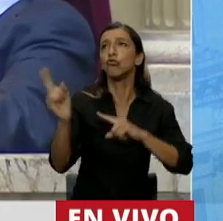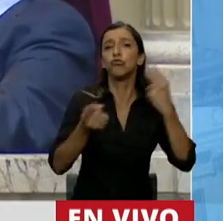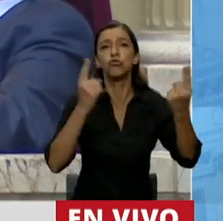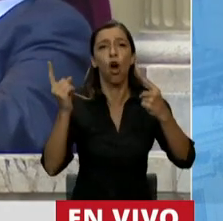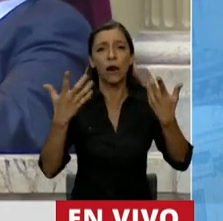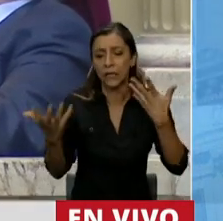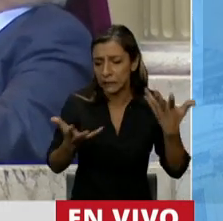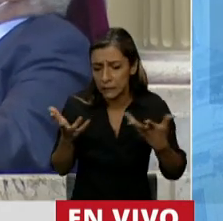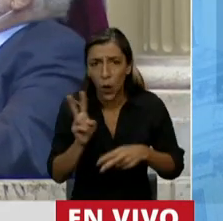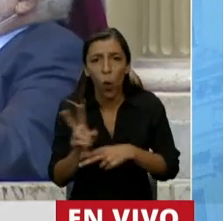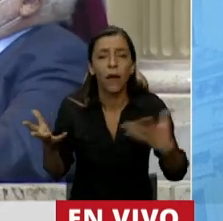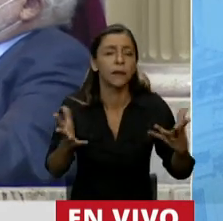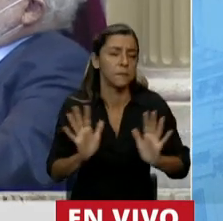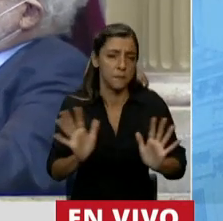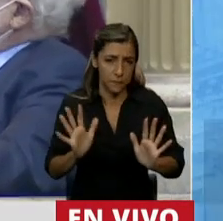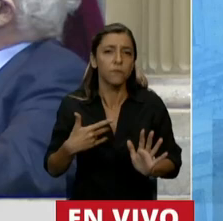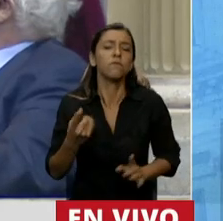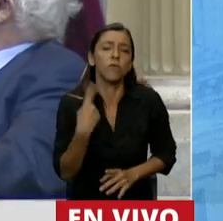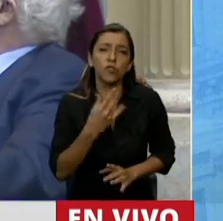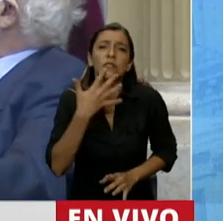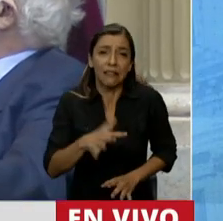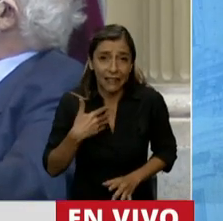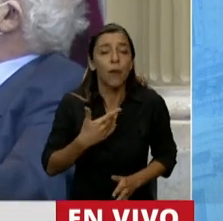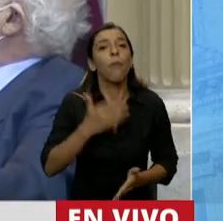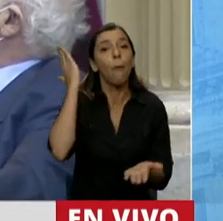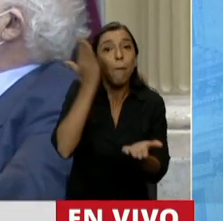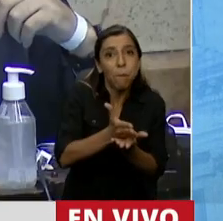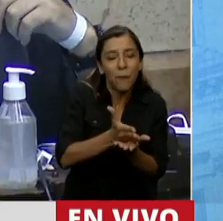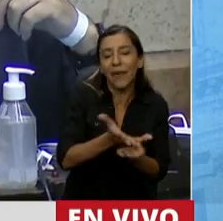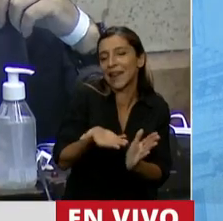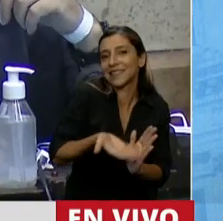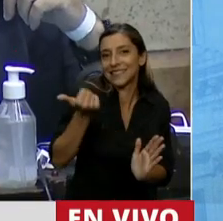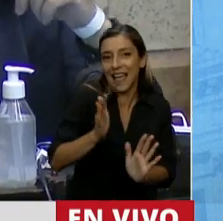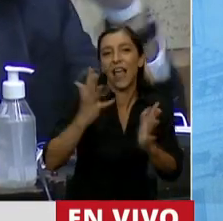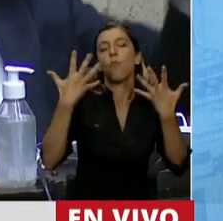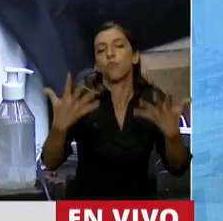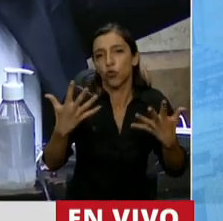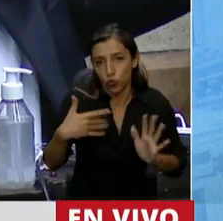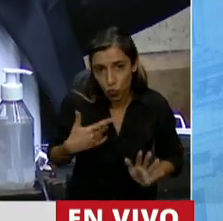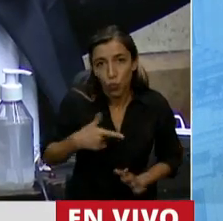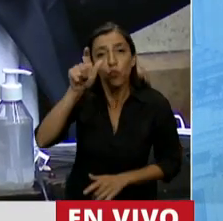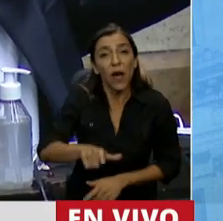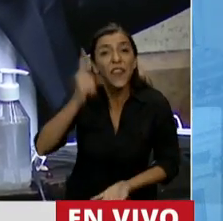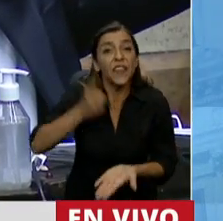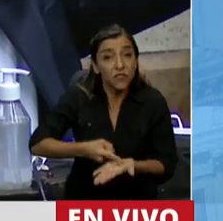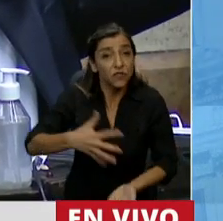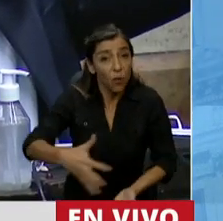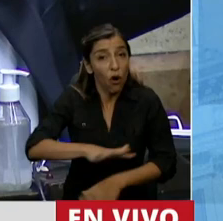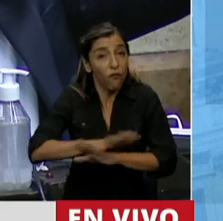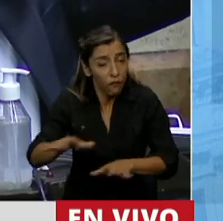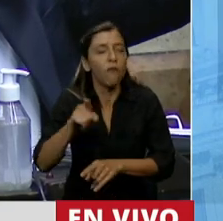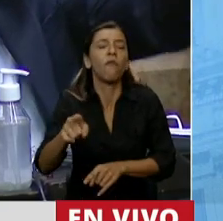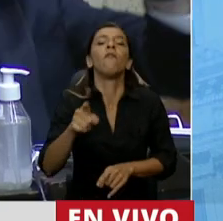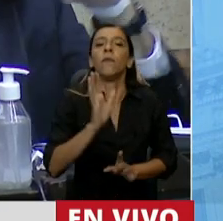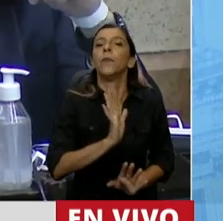debe ser penalizada por realizarse un aborto. Mi experiencia como mujer y militante me indica que las